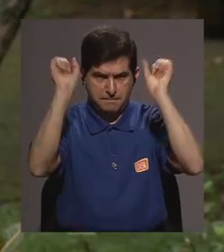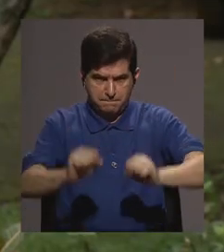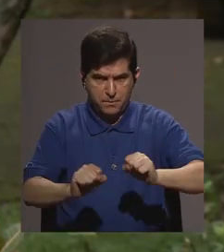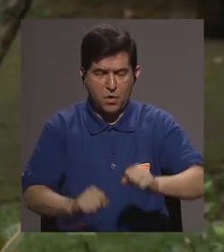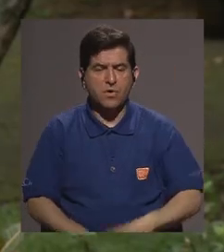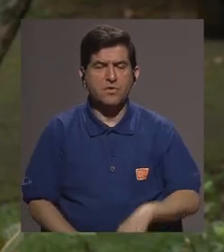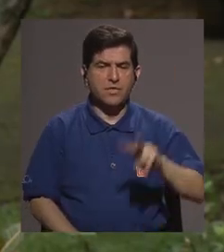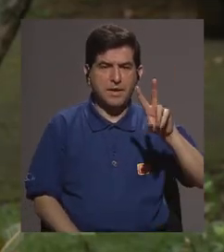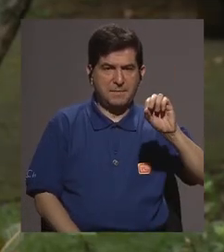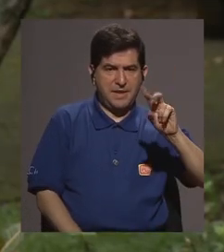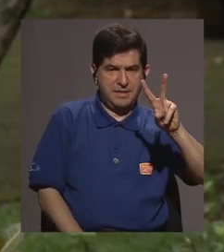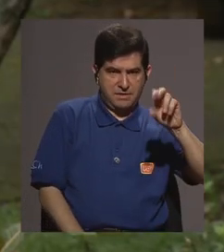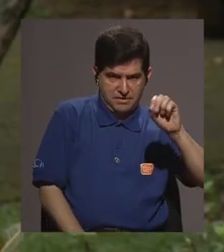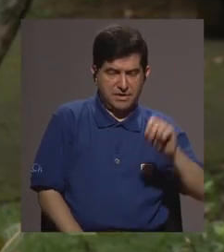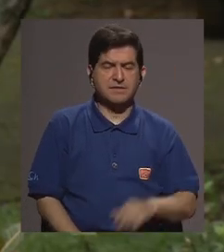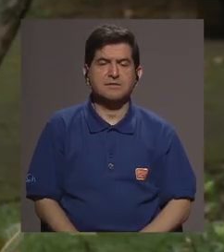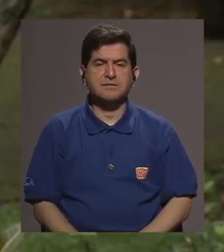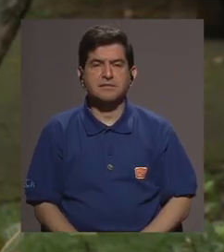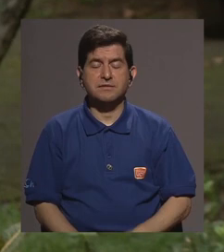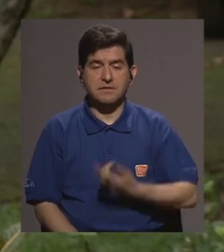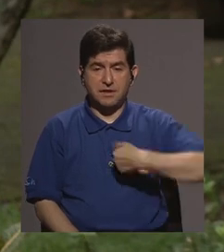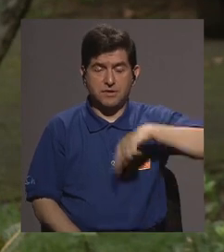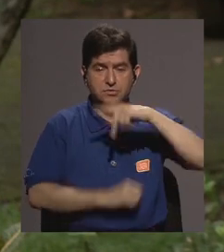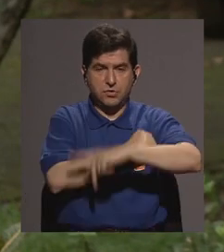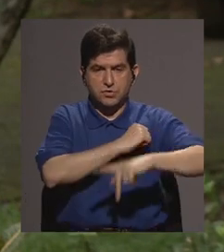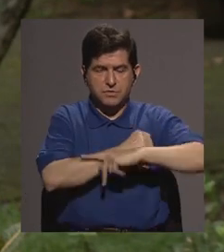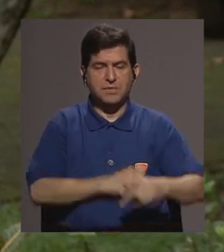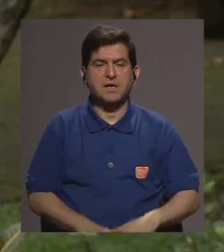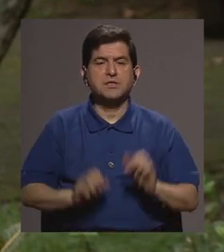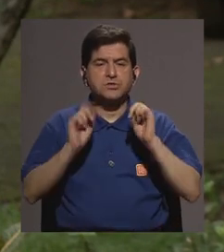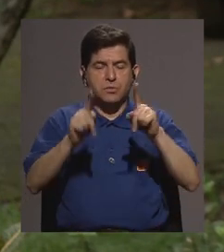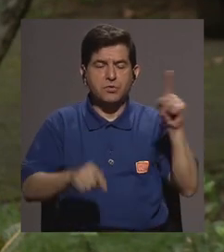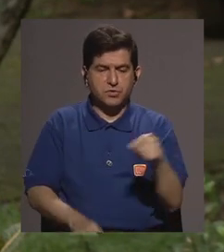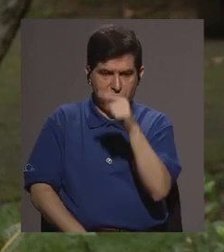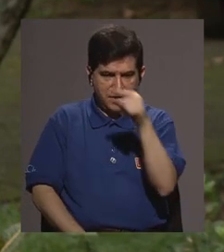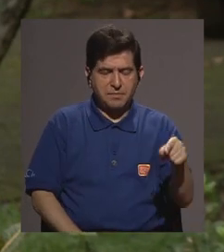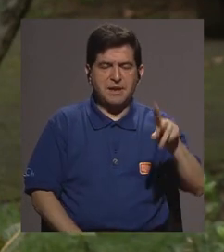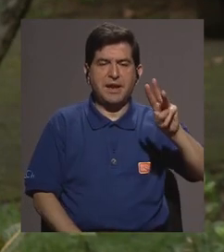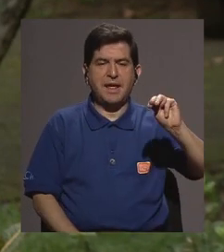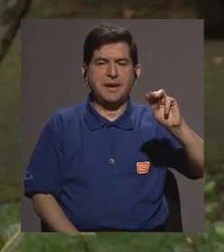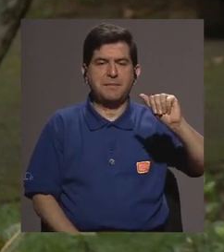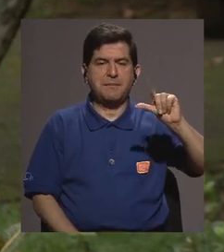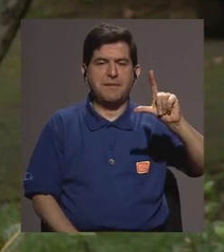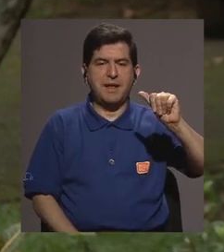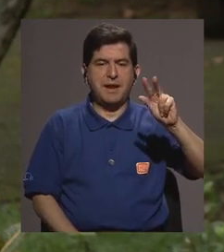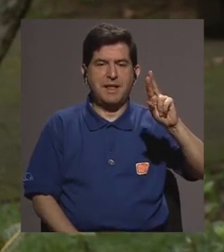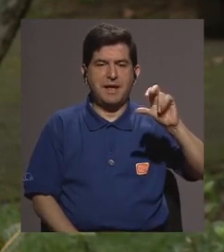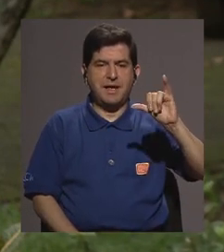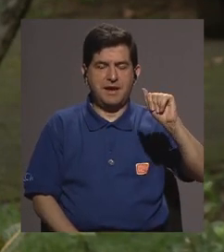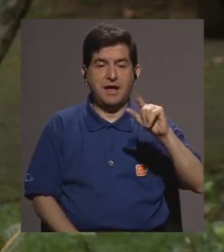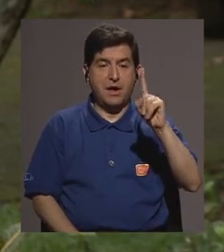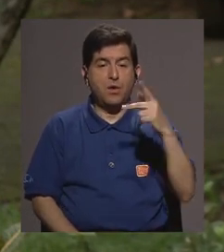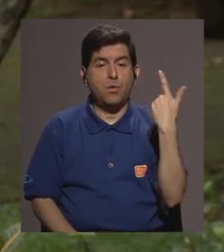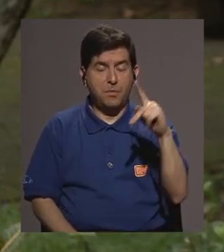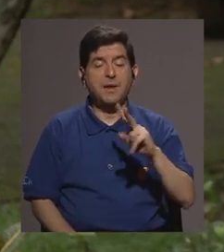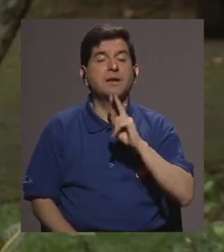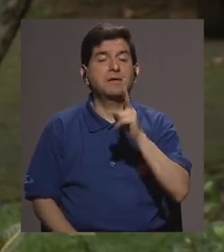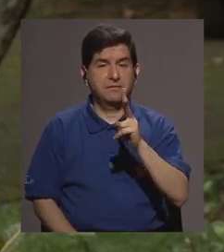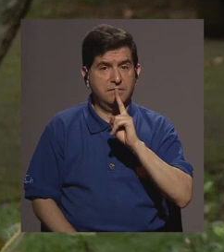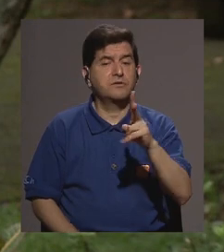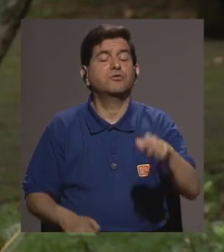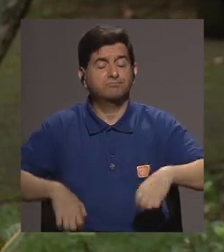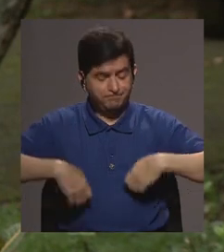en el 2020 ser uno de los países con posibilidades de erradicar la malaria ahora hay un riesgo que es real